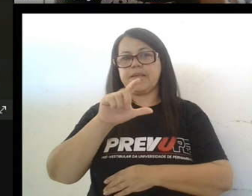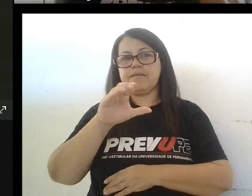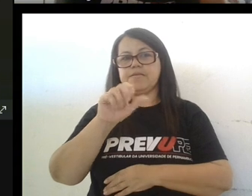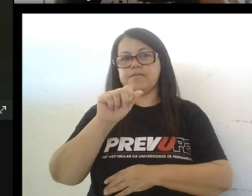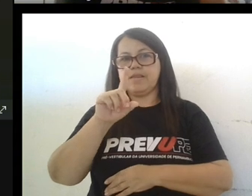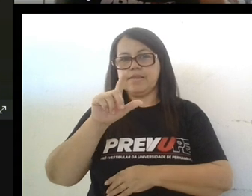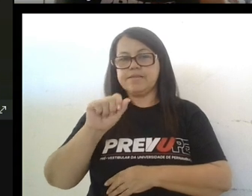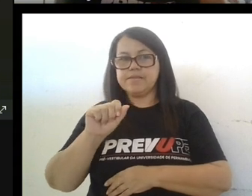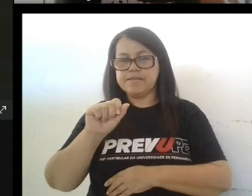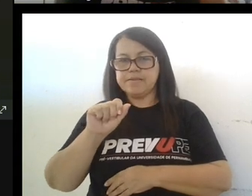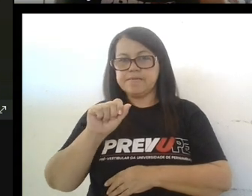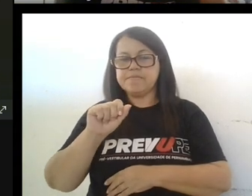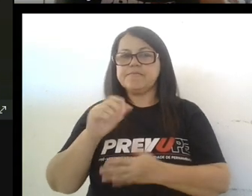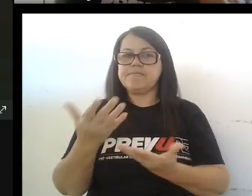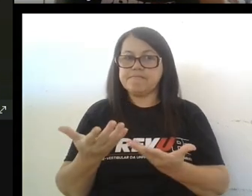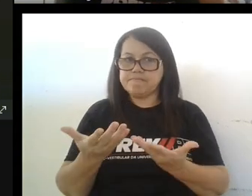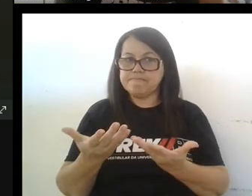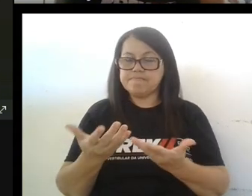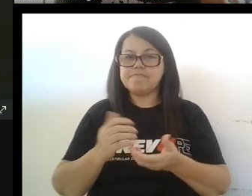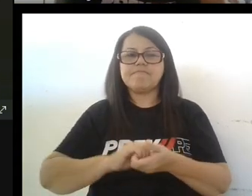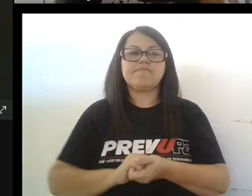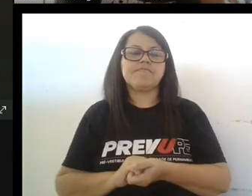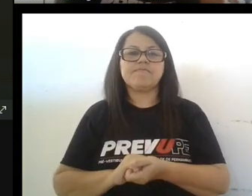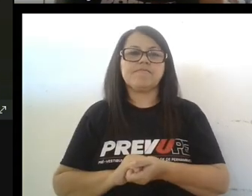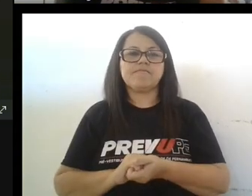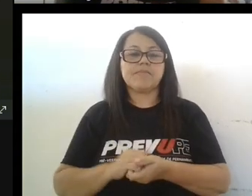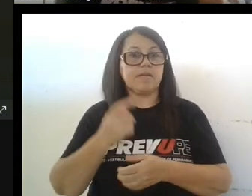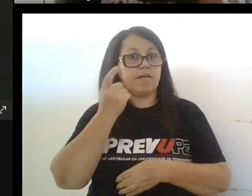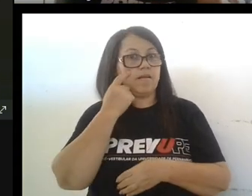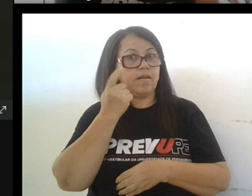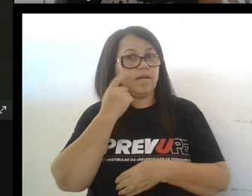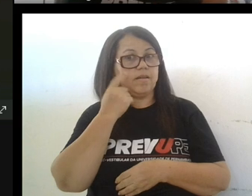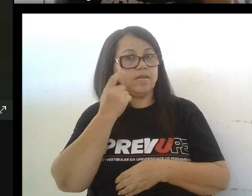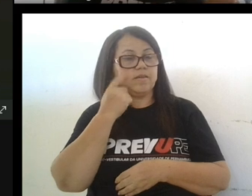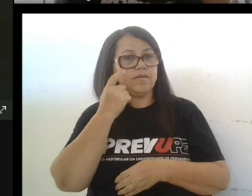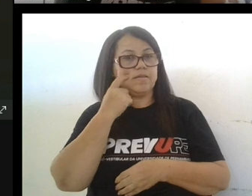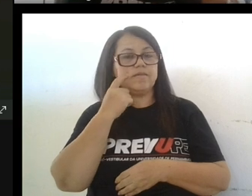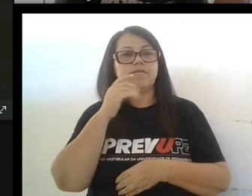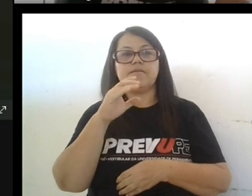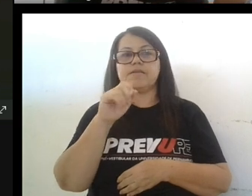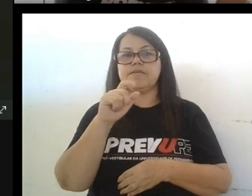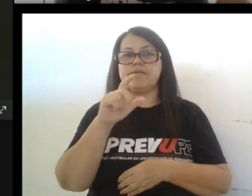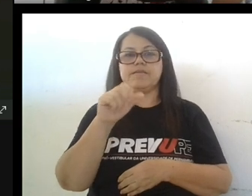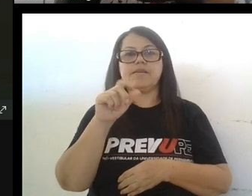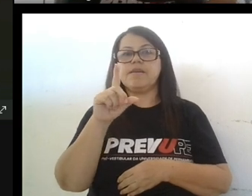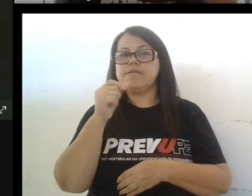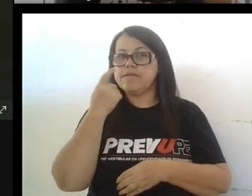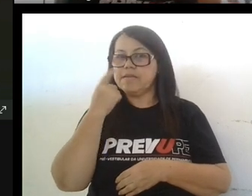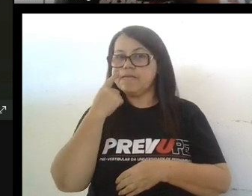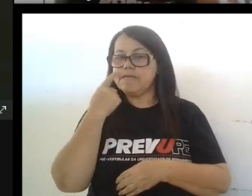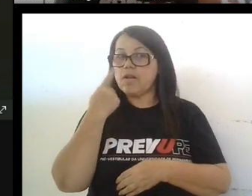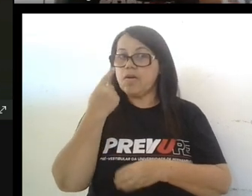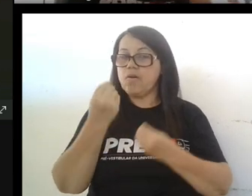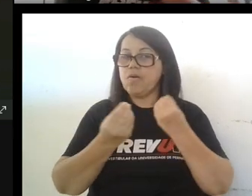eh transitan por la calzada ojo y calzada con zeta eh veis